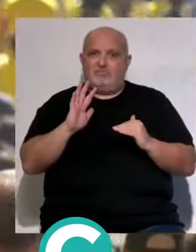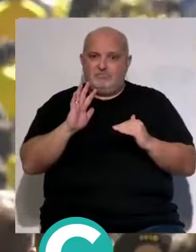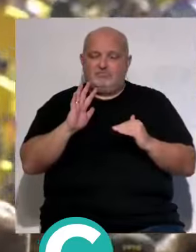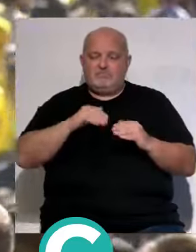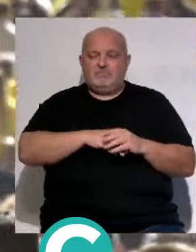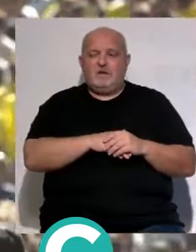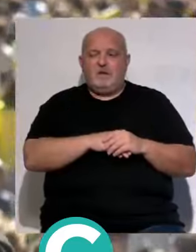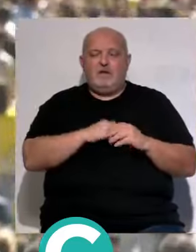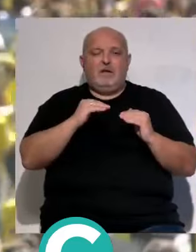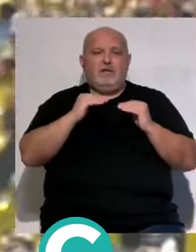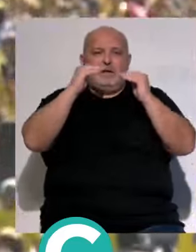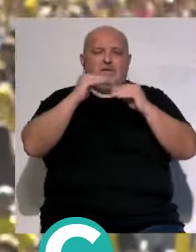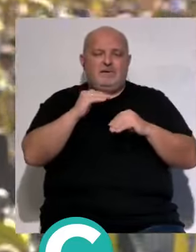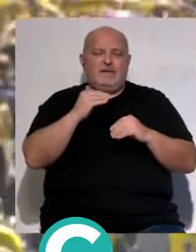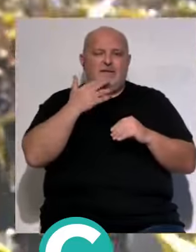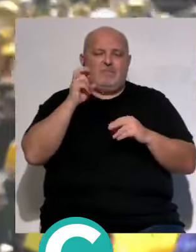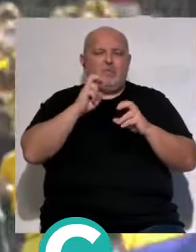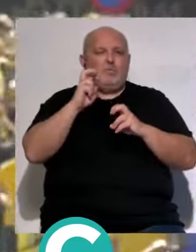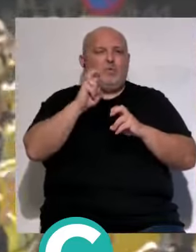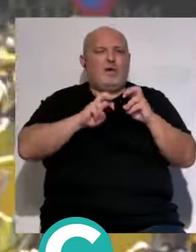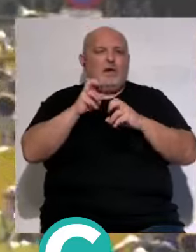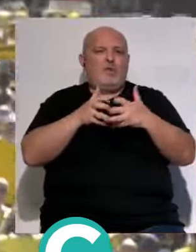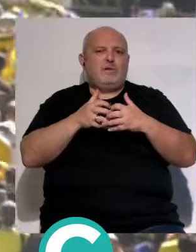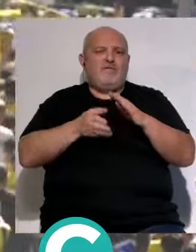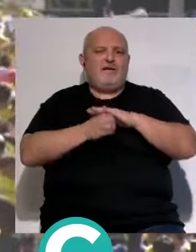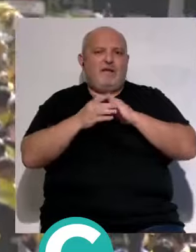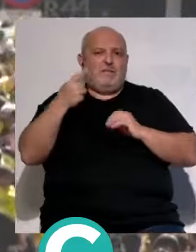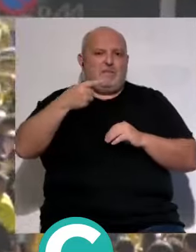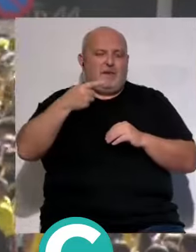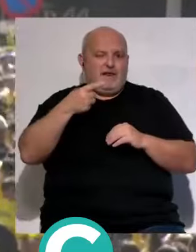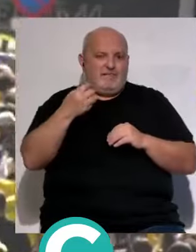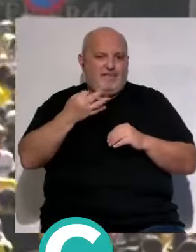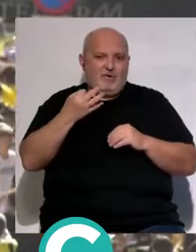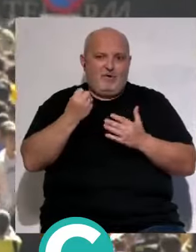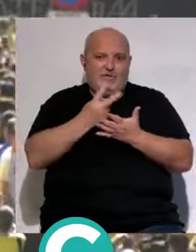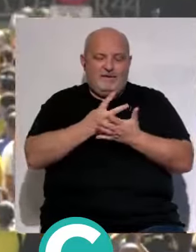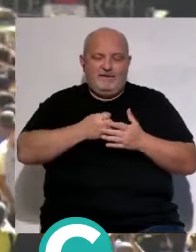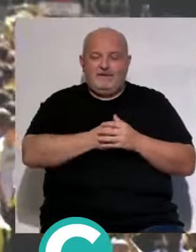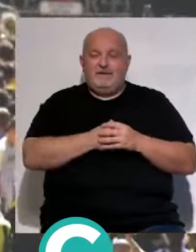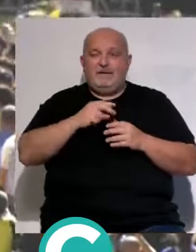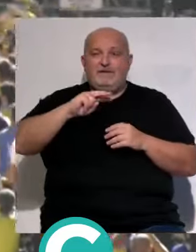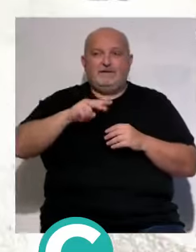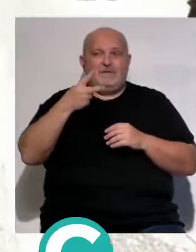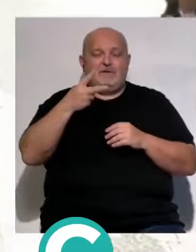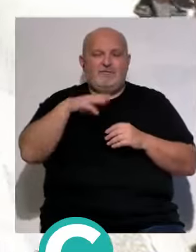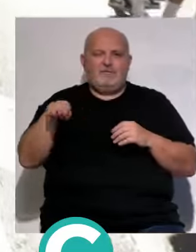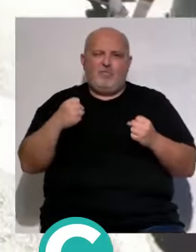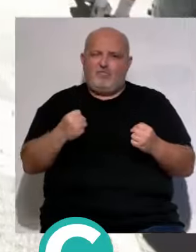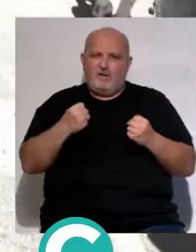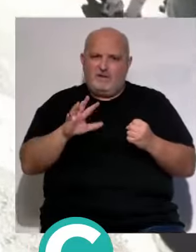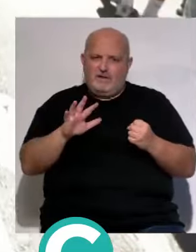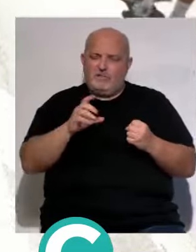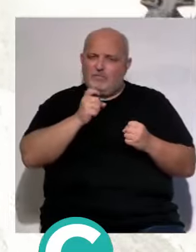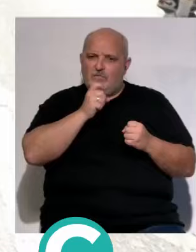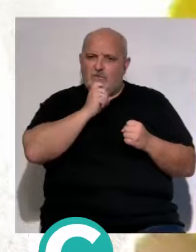en los dos primeros puestos sí sí pero tienen que luchar por subir y sabemos que la segunda división es muy fuerte que va a ser